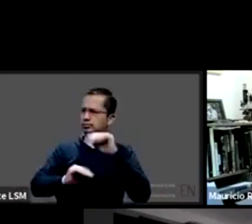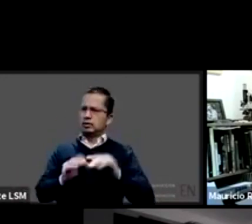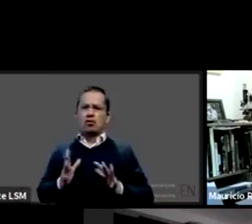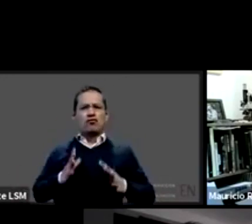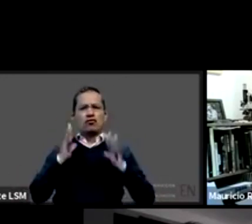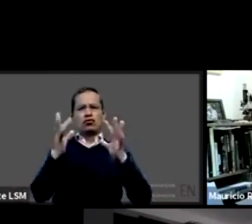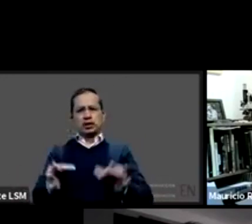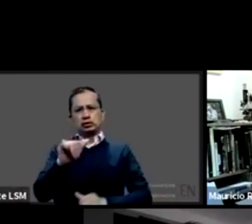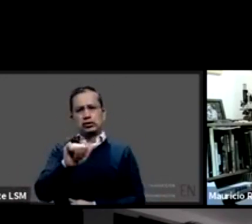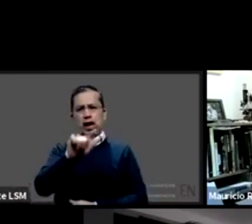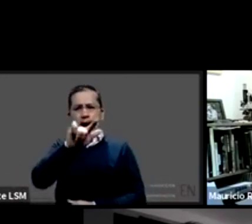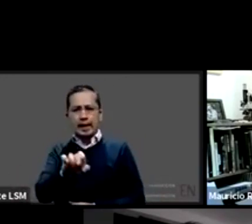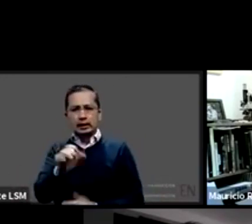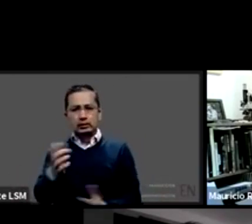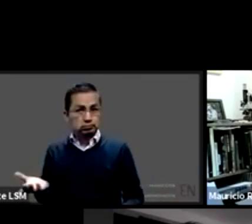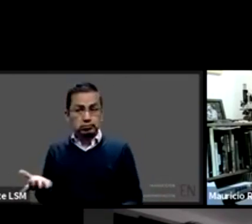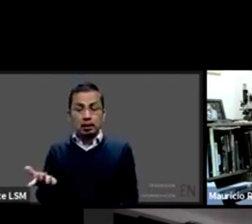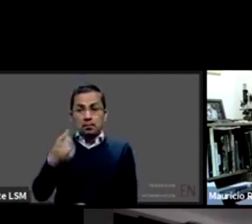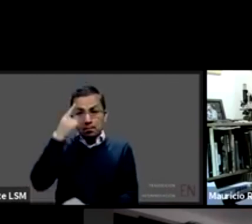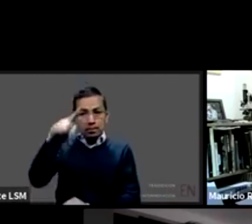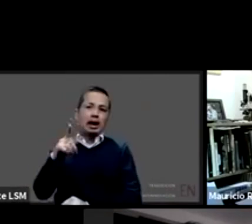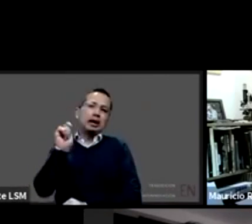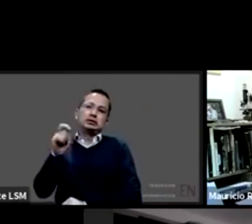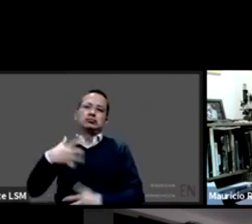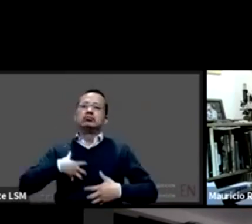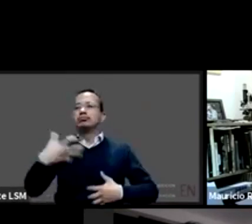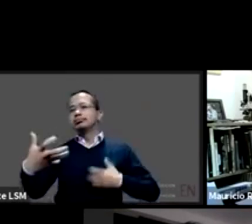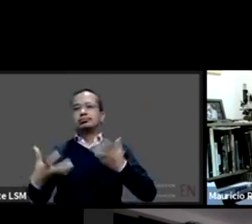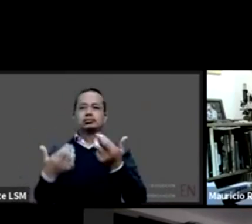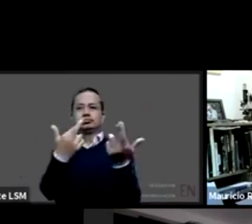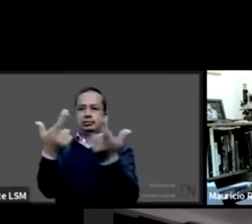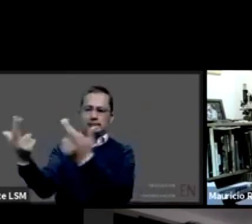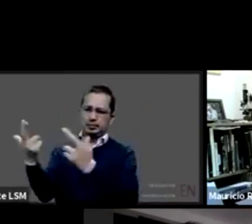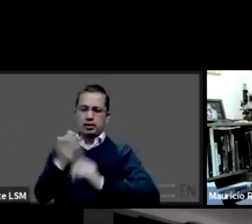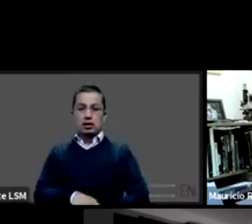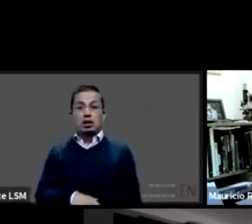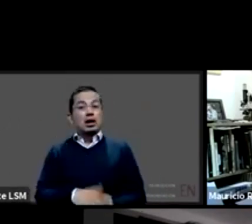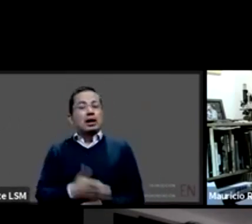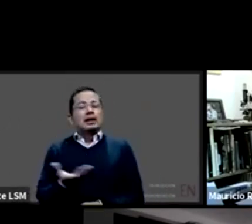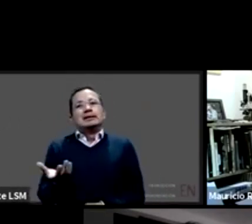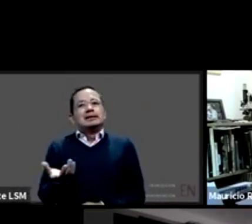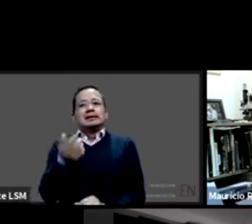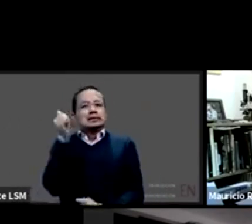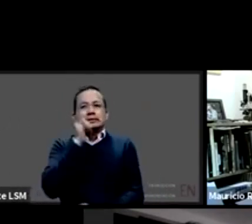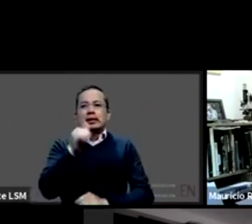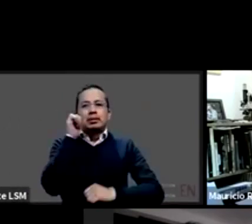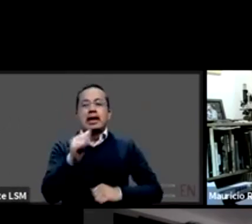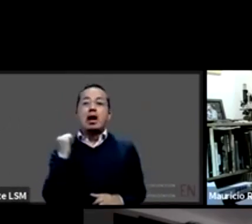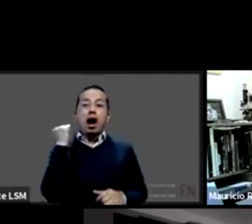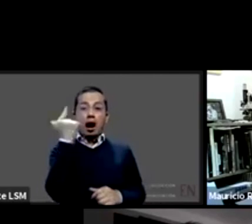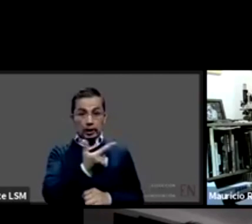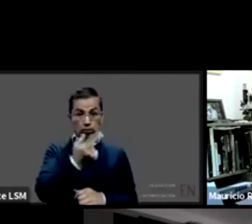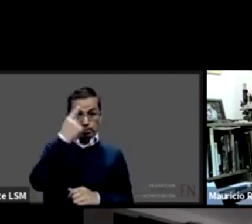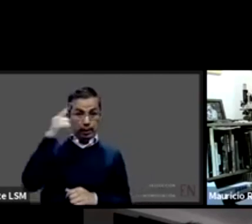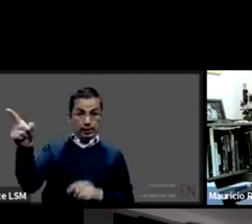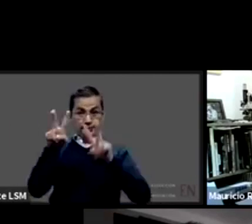pro de donación de órganos entonces todo todo toda intervención en salud conlleva